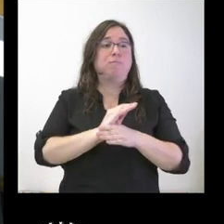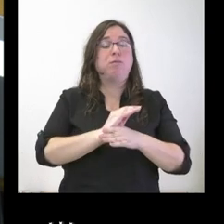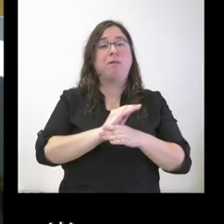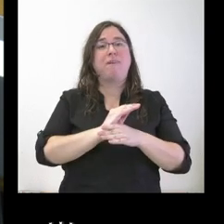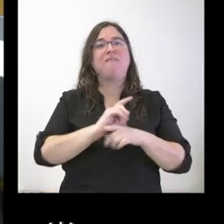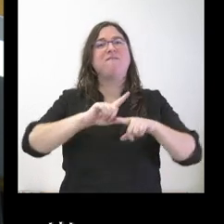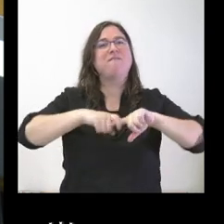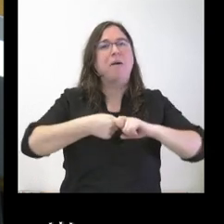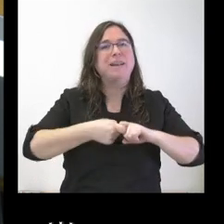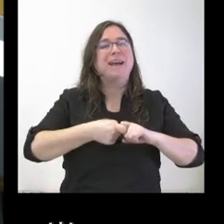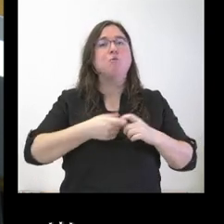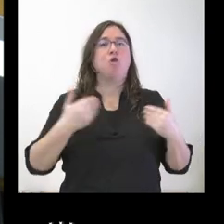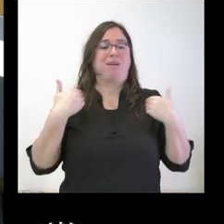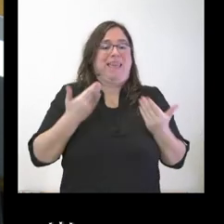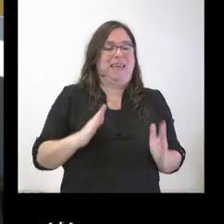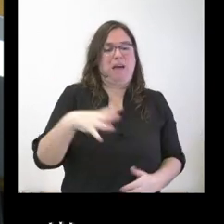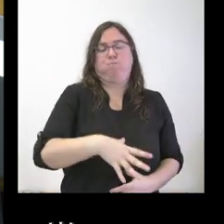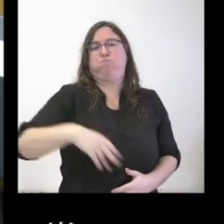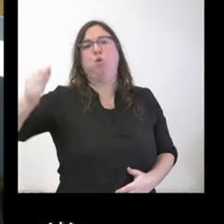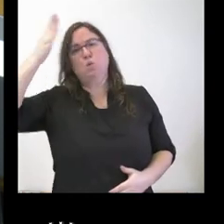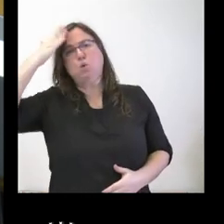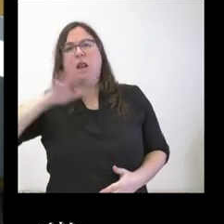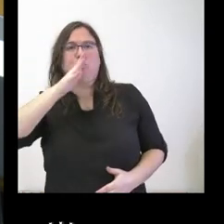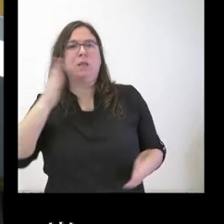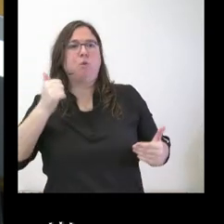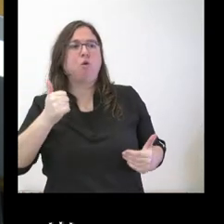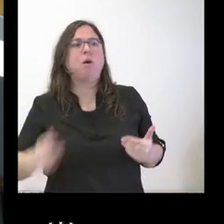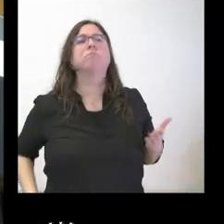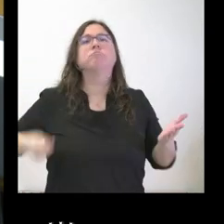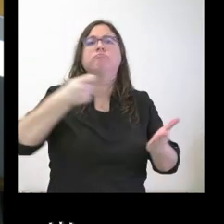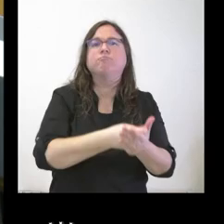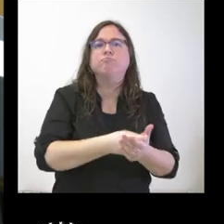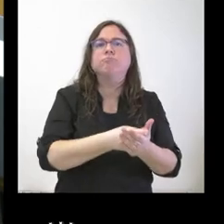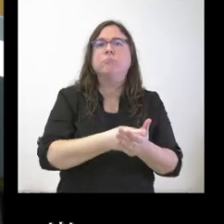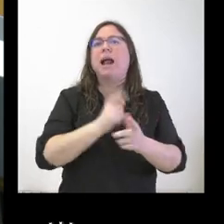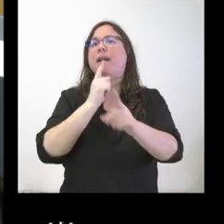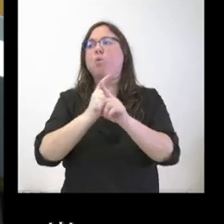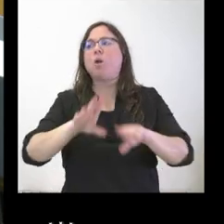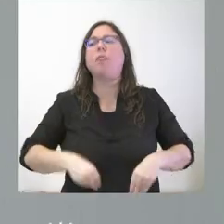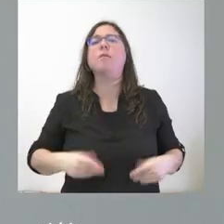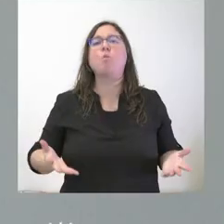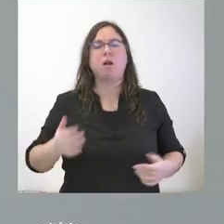por una retirada de tutela injustificada. No sé si la Junta va a recurrir este fallo. Gracias.